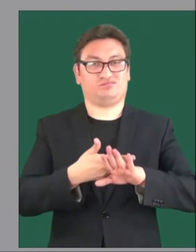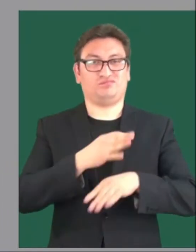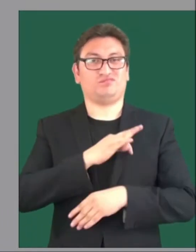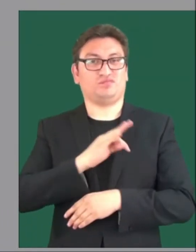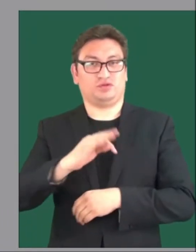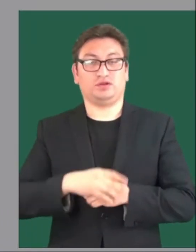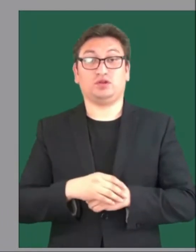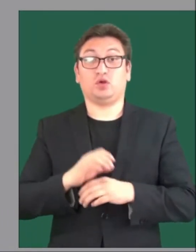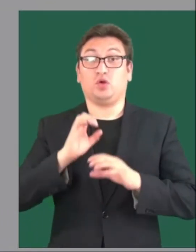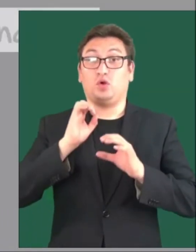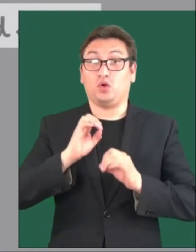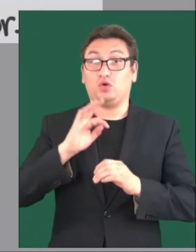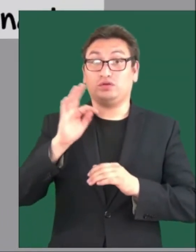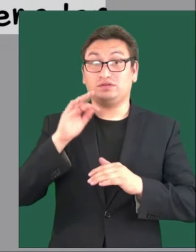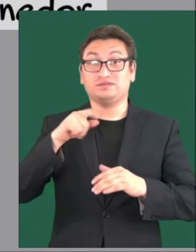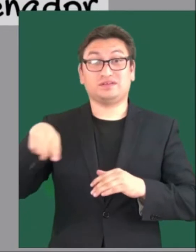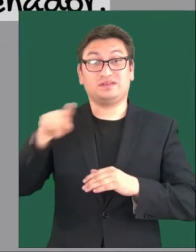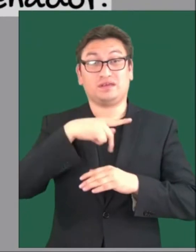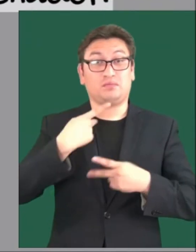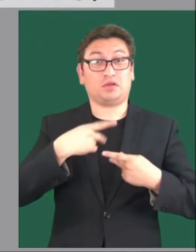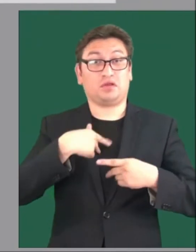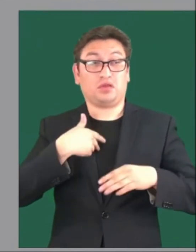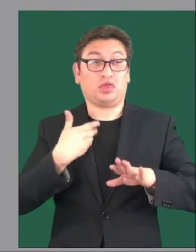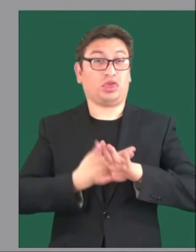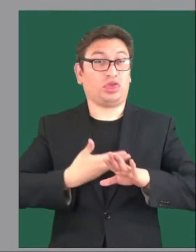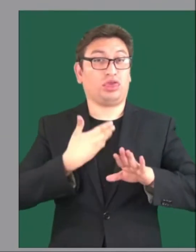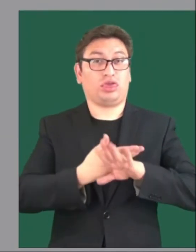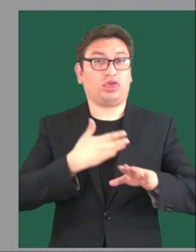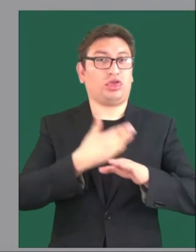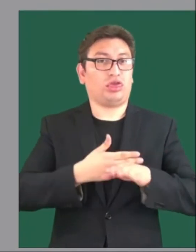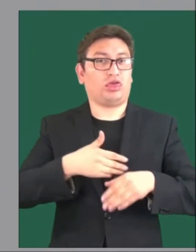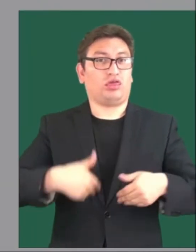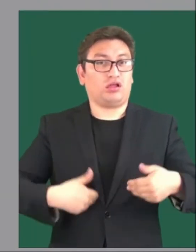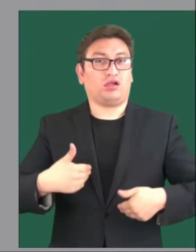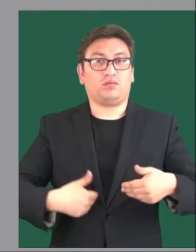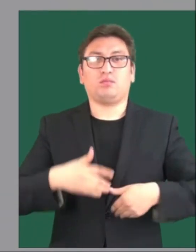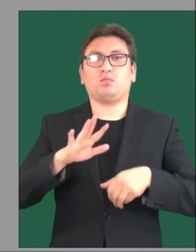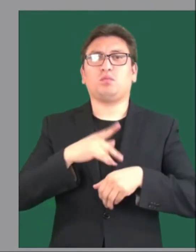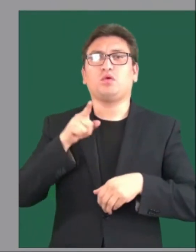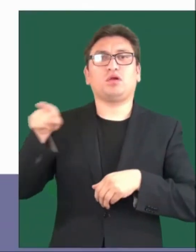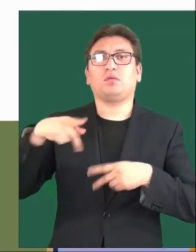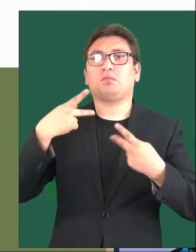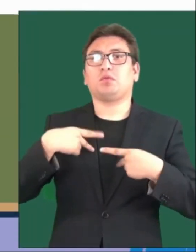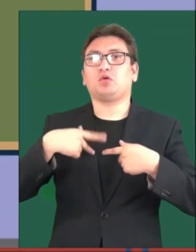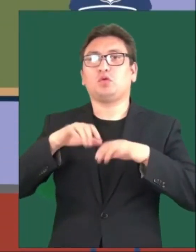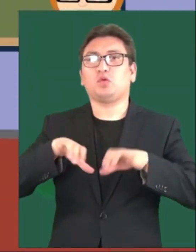posibles casos de ciberacoso, ya que no se sabe quién se encuentra al otro lado del ordenador.